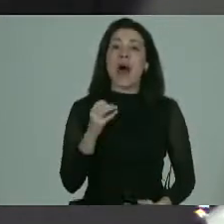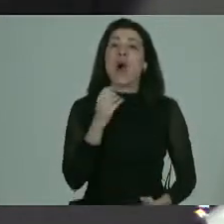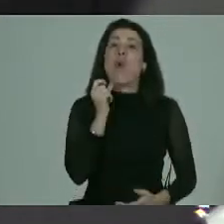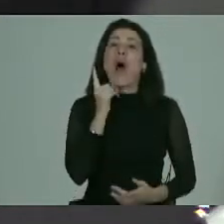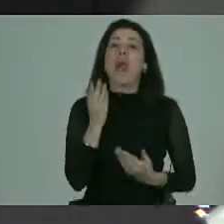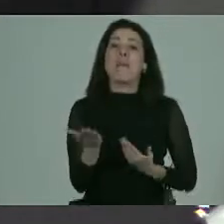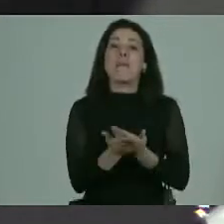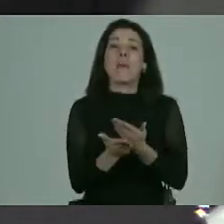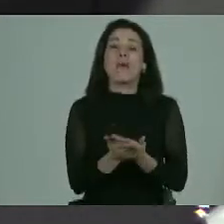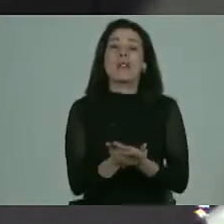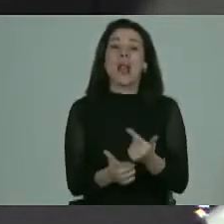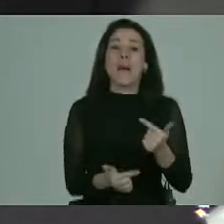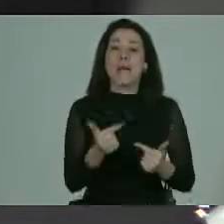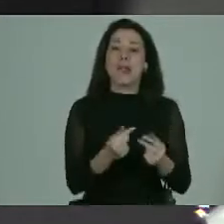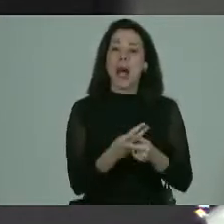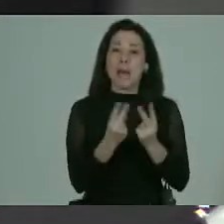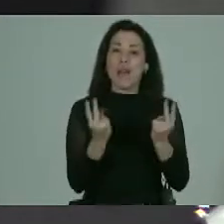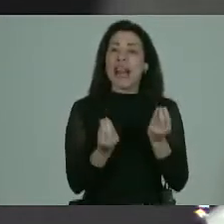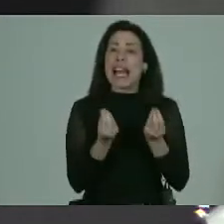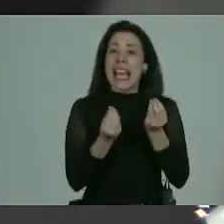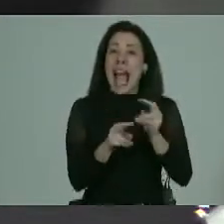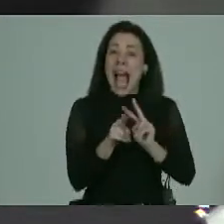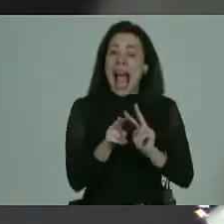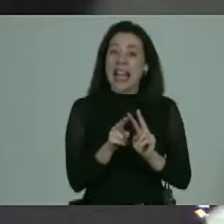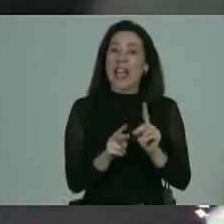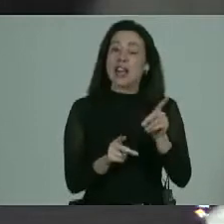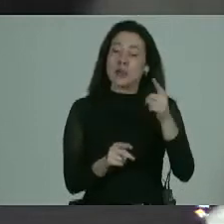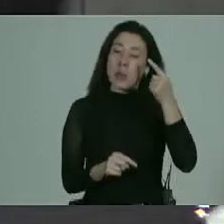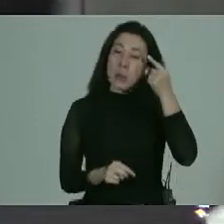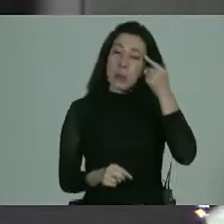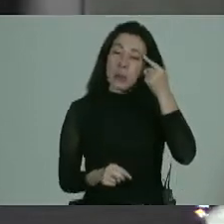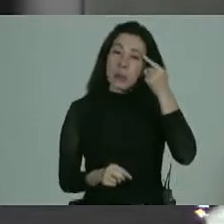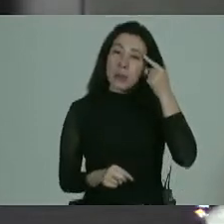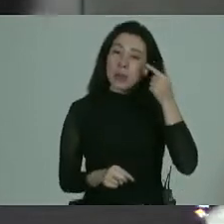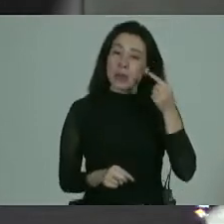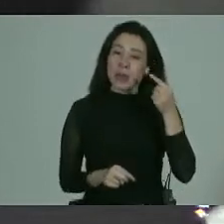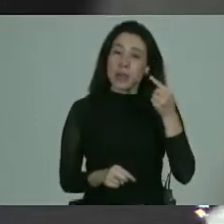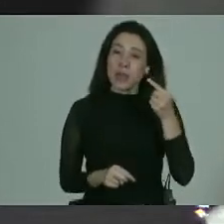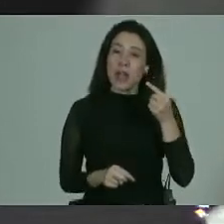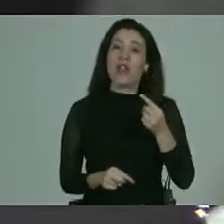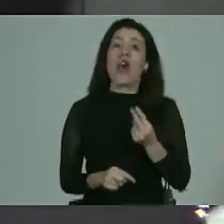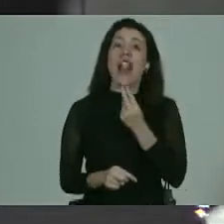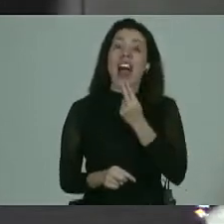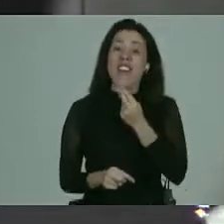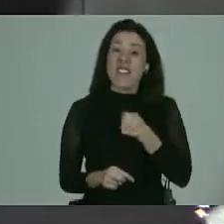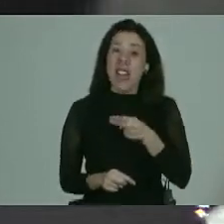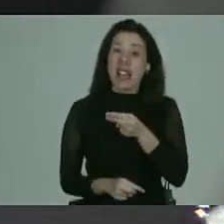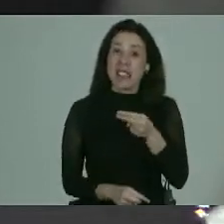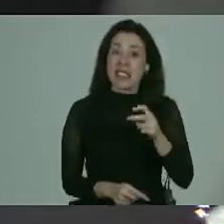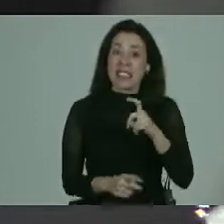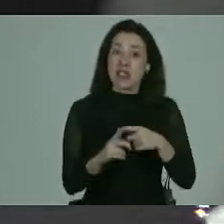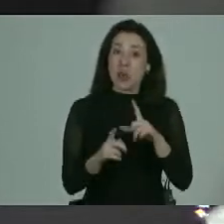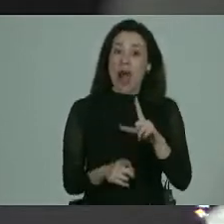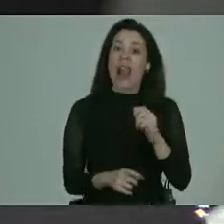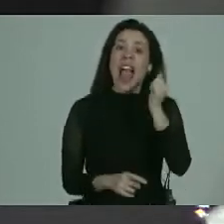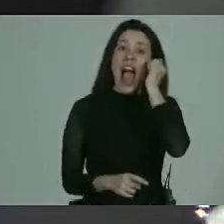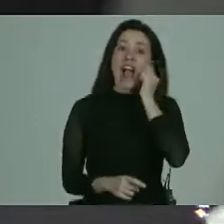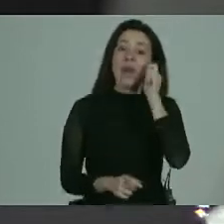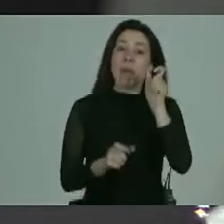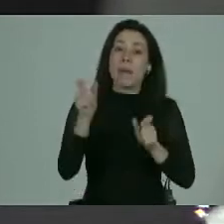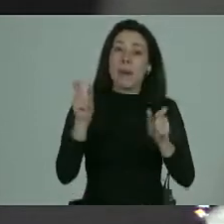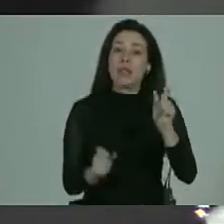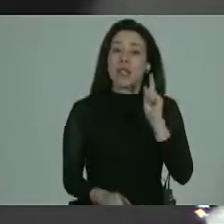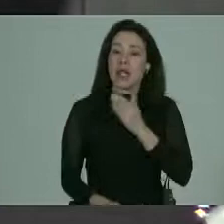dentro de las políticas públicas? ¿qué harías considerando por supuesto la vida sexual y afectiva de las personas con